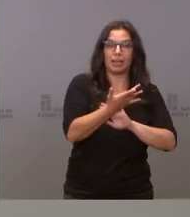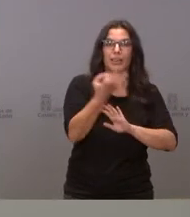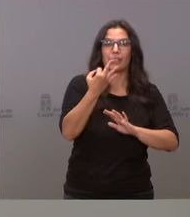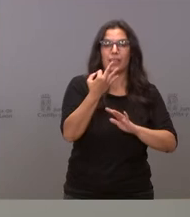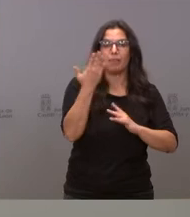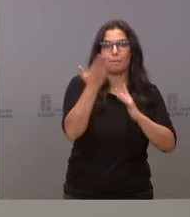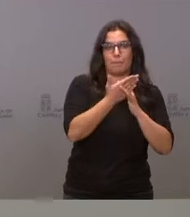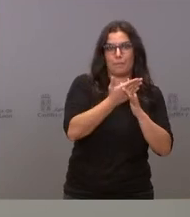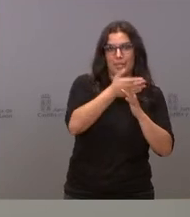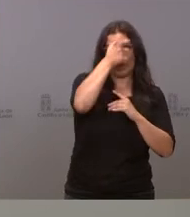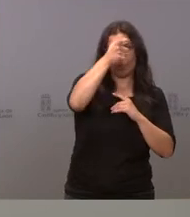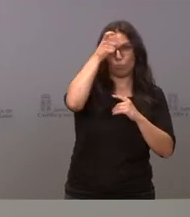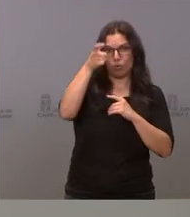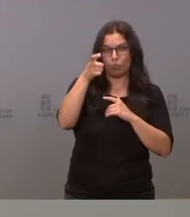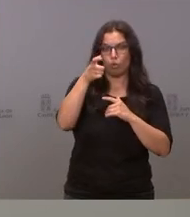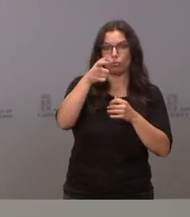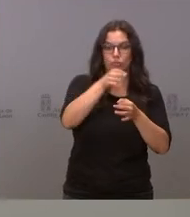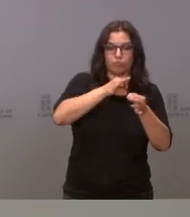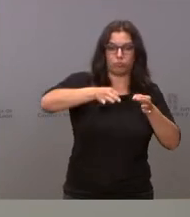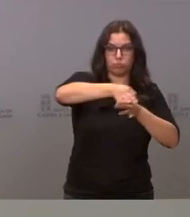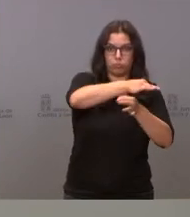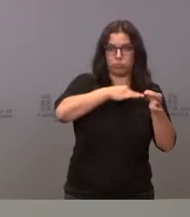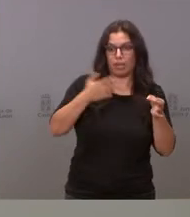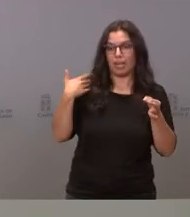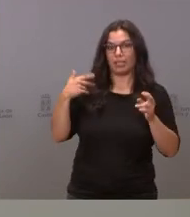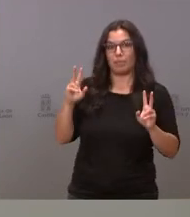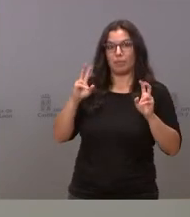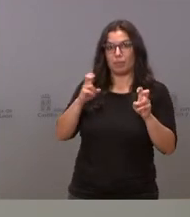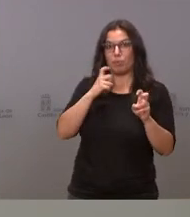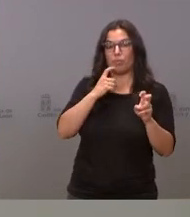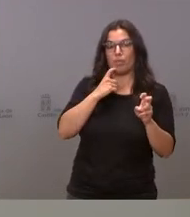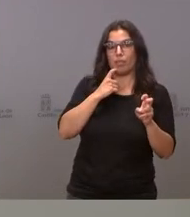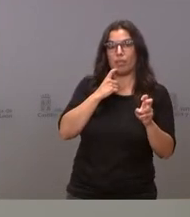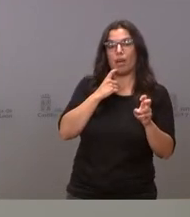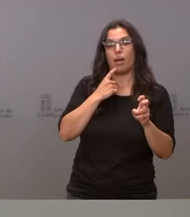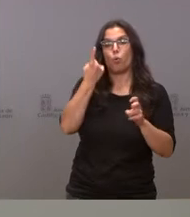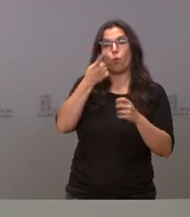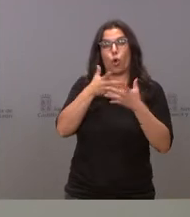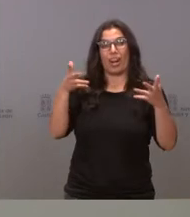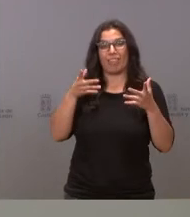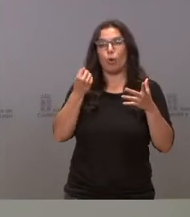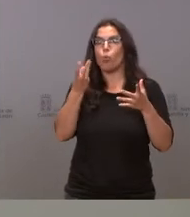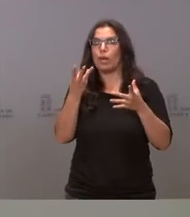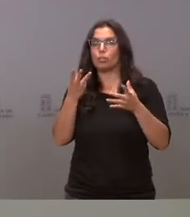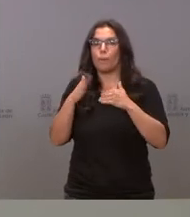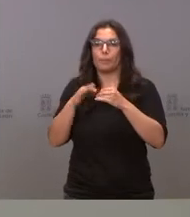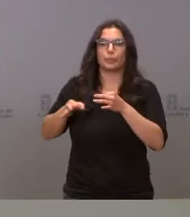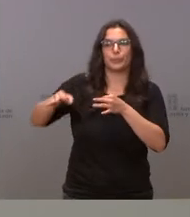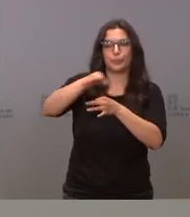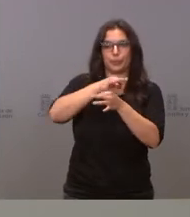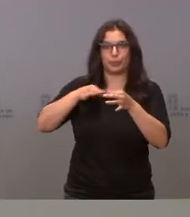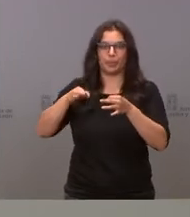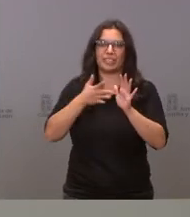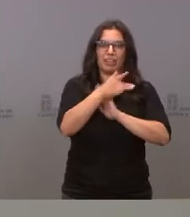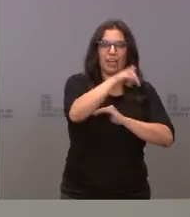de los municipios situados en la primera colindancia respecto al municipio de mayor población, es decir, puede tener iniciativa de